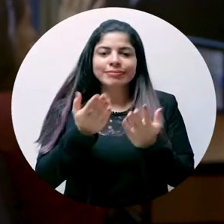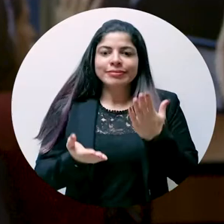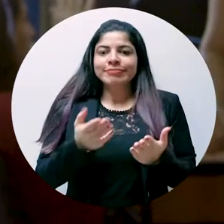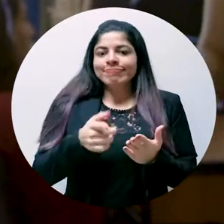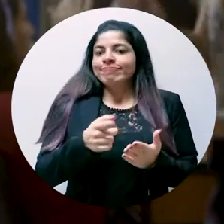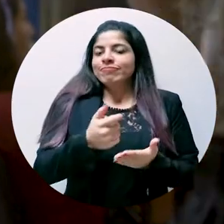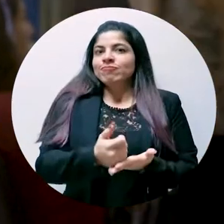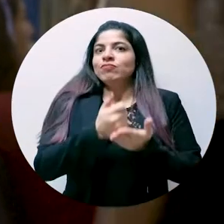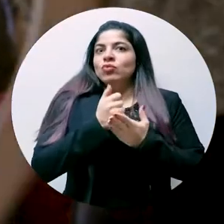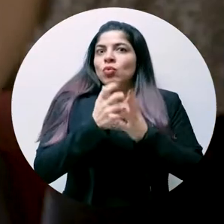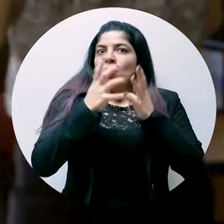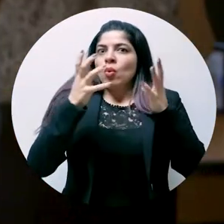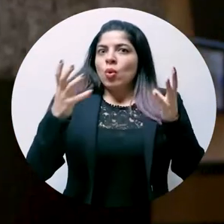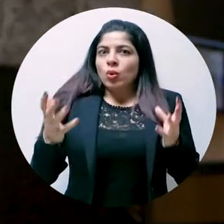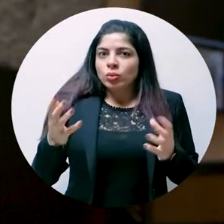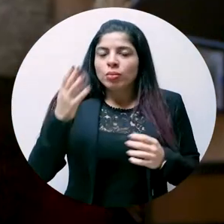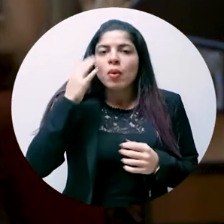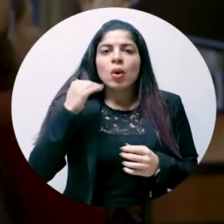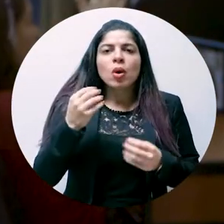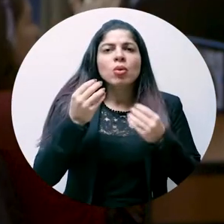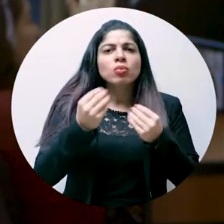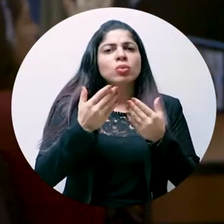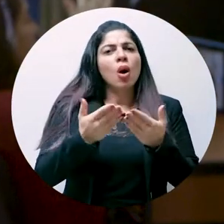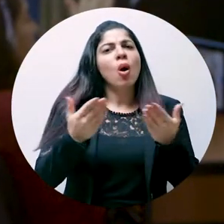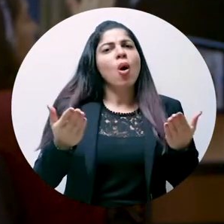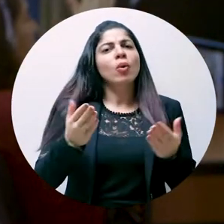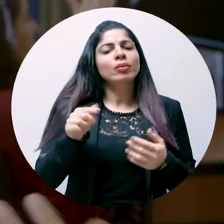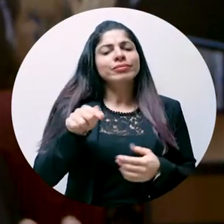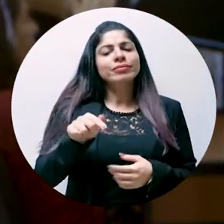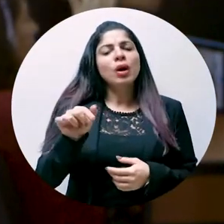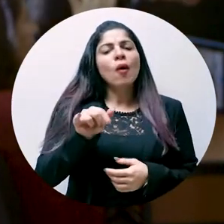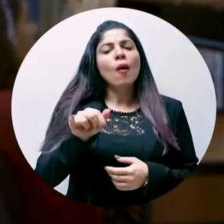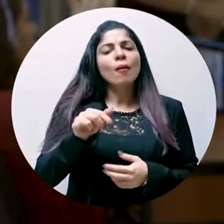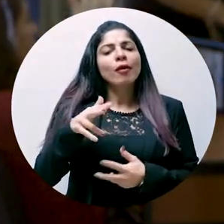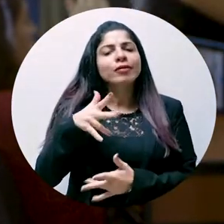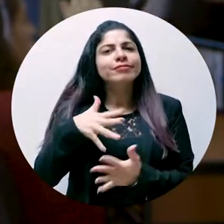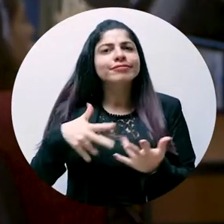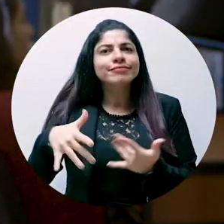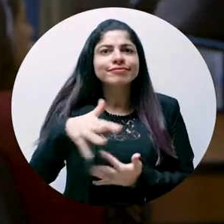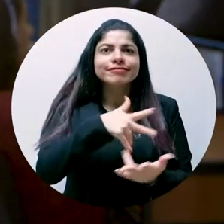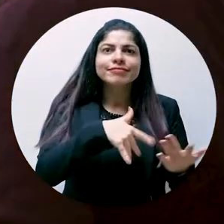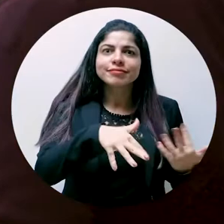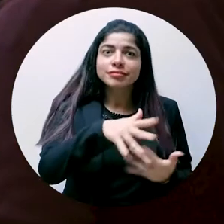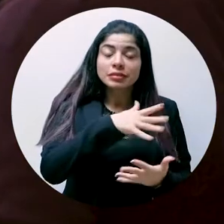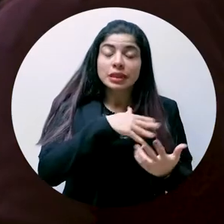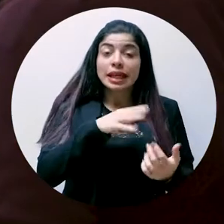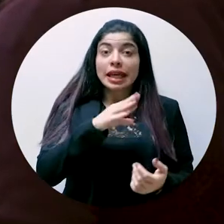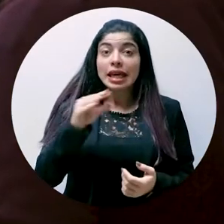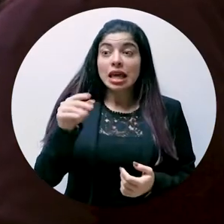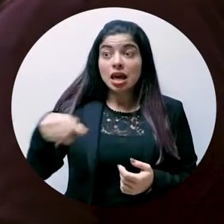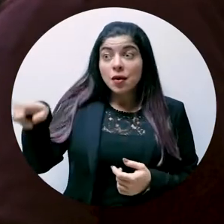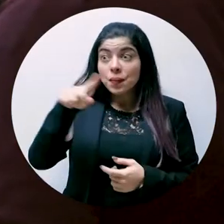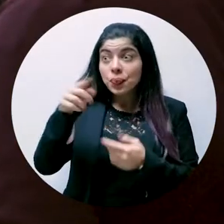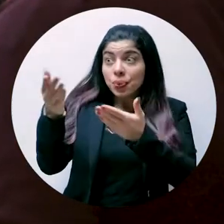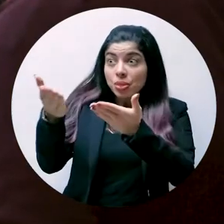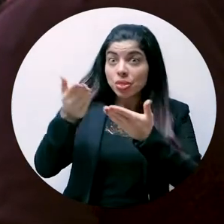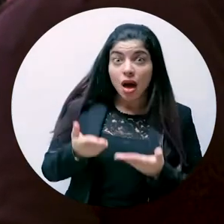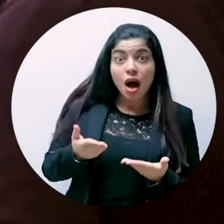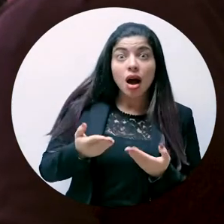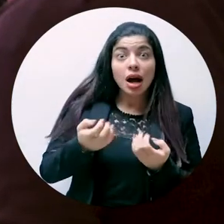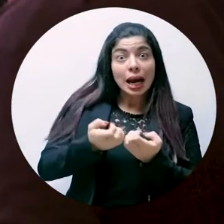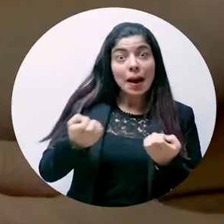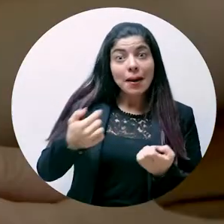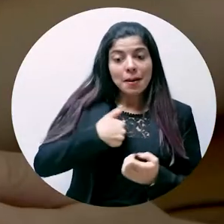nos ayuda un montón Porque hay muchas cosas que es como interactuar y el que nos den las